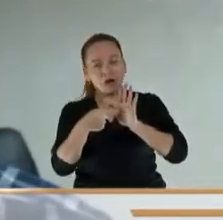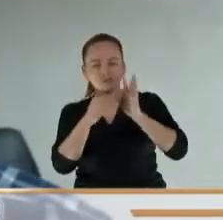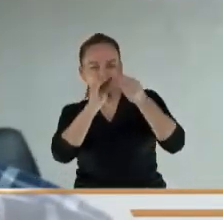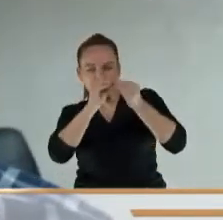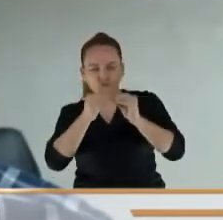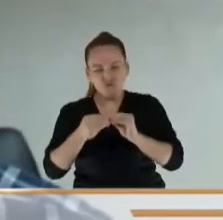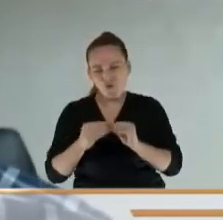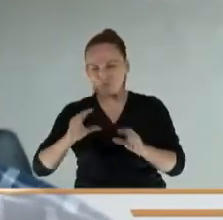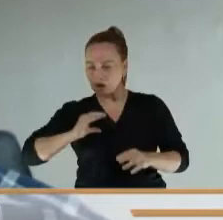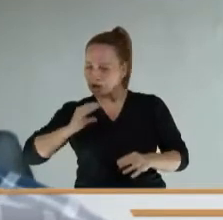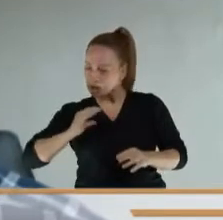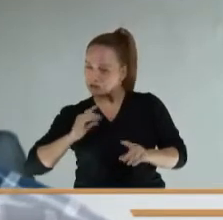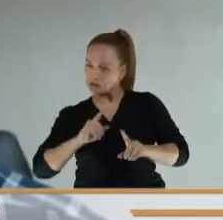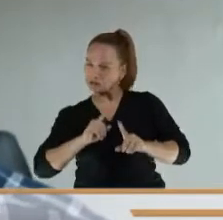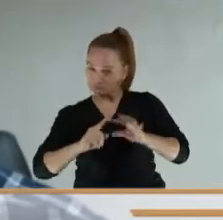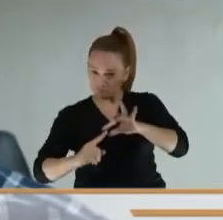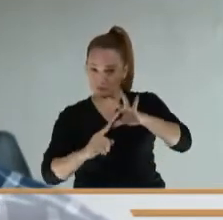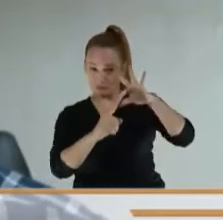diferente.